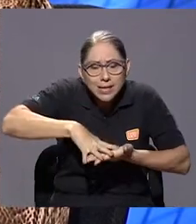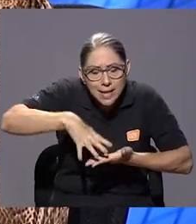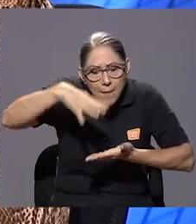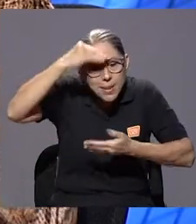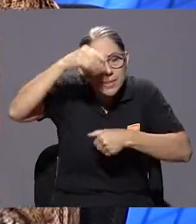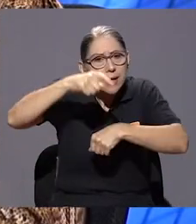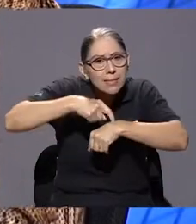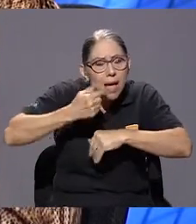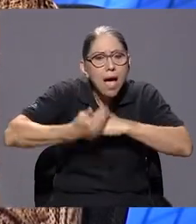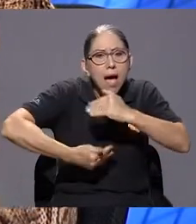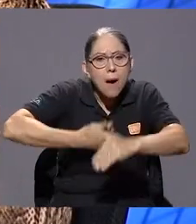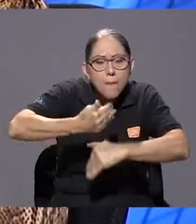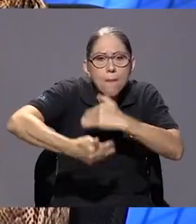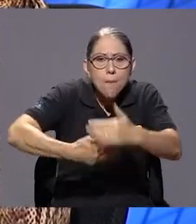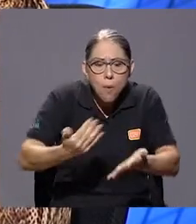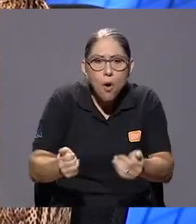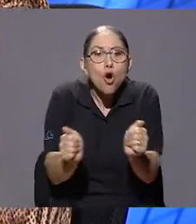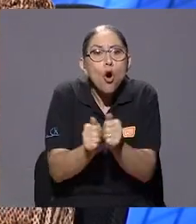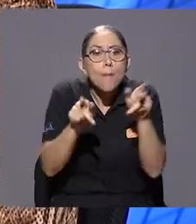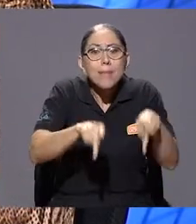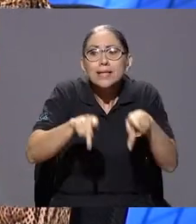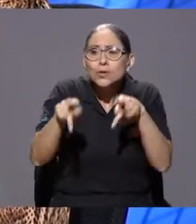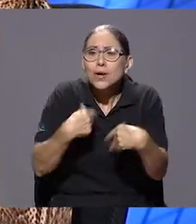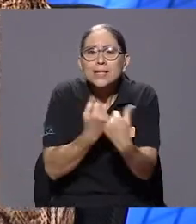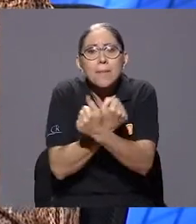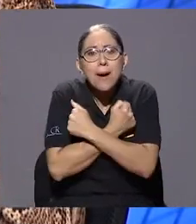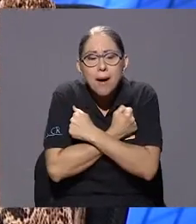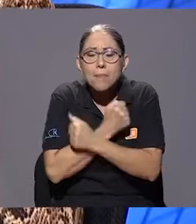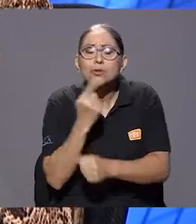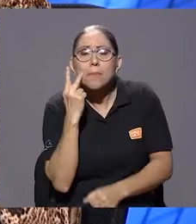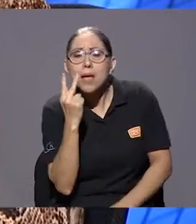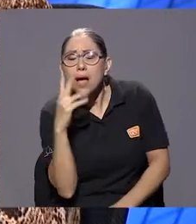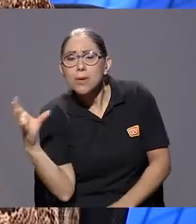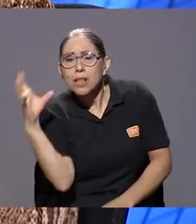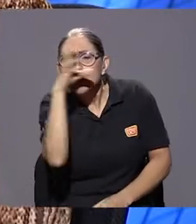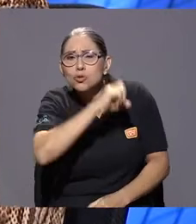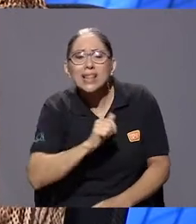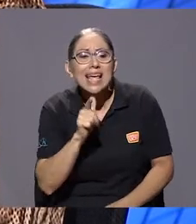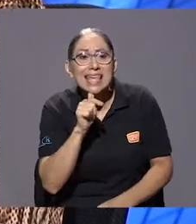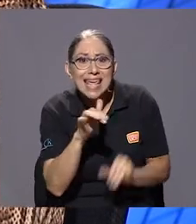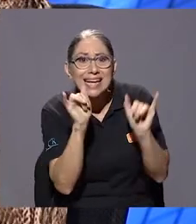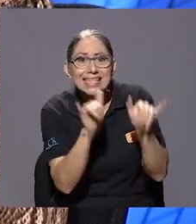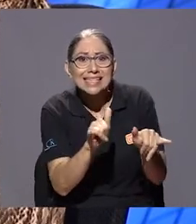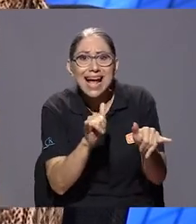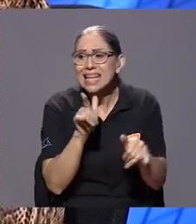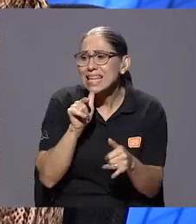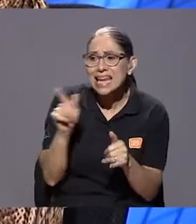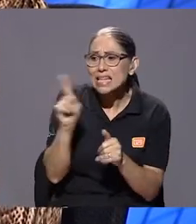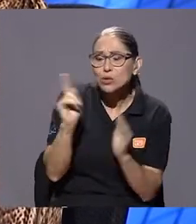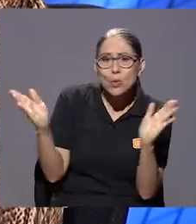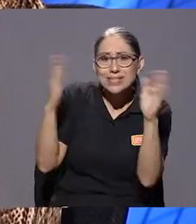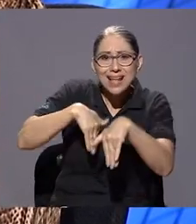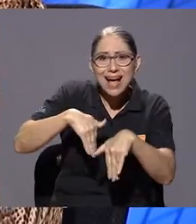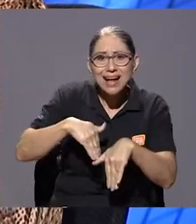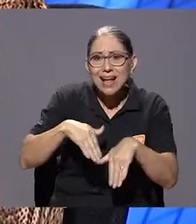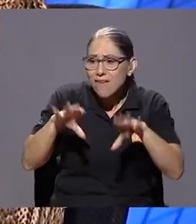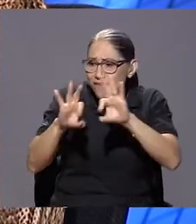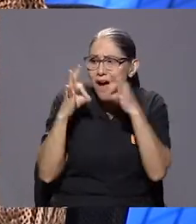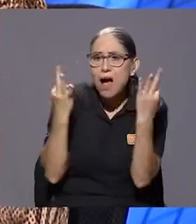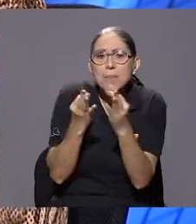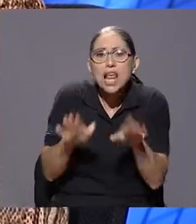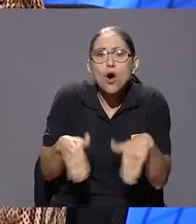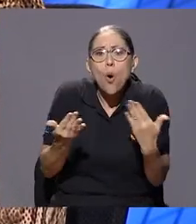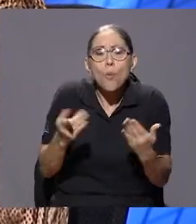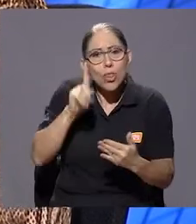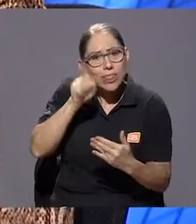Es un proceso que incluso con seres cercanos también nos damos cuenta de quiénes están, quiénes no están, cómo es la dinámica de la familia. Entonces realmente es un tema que nosotros